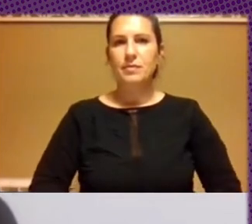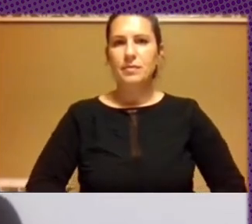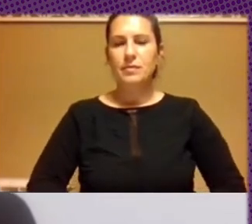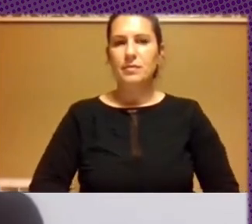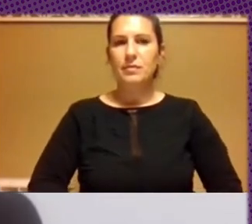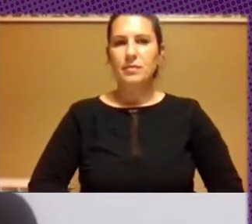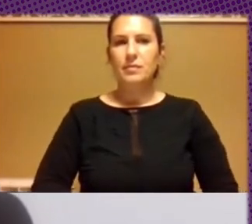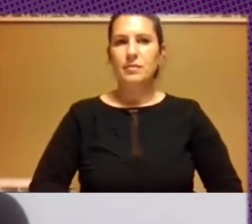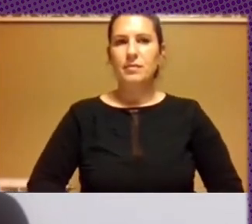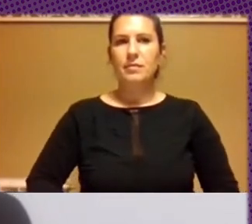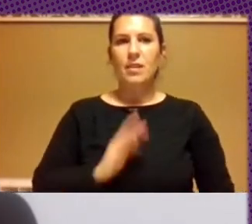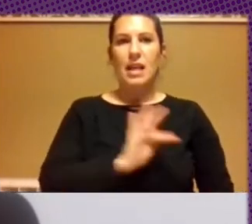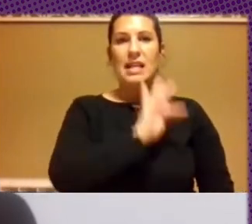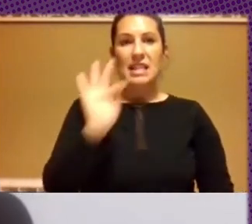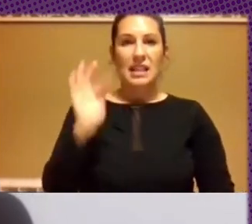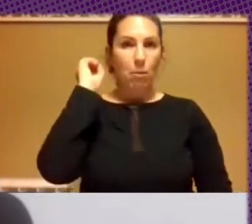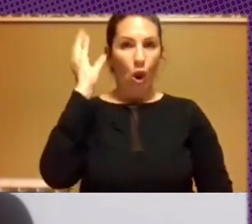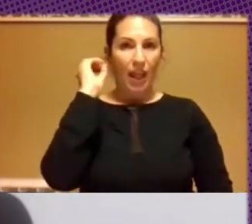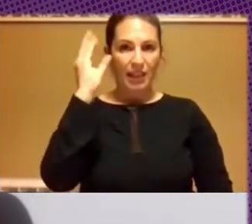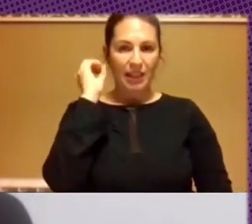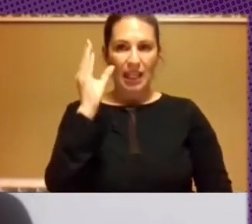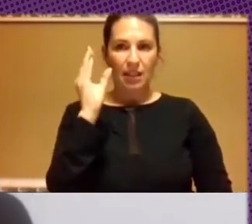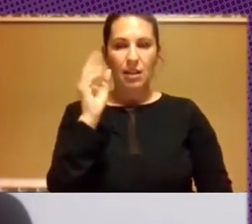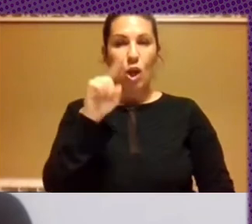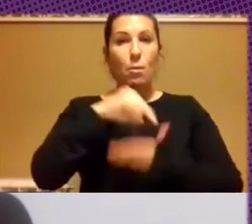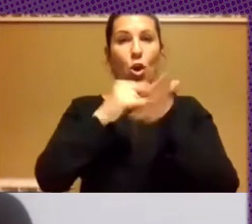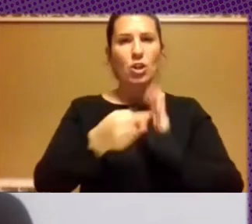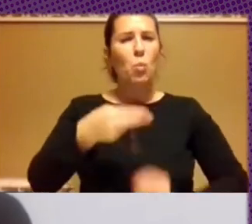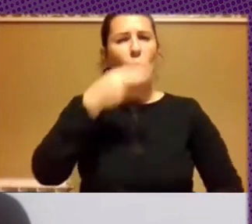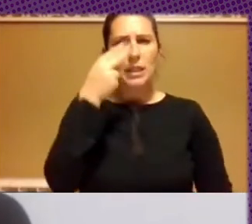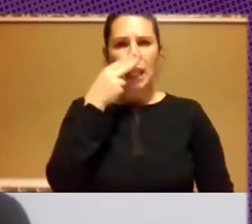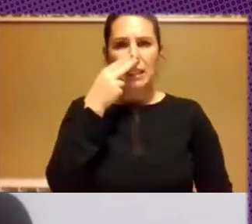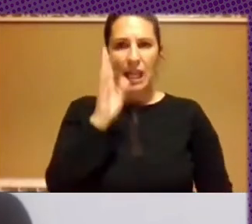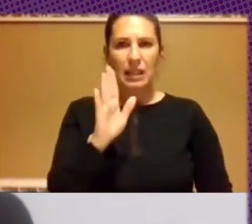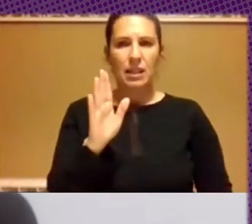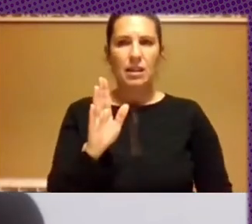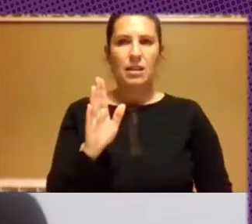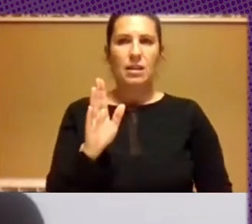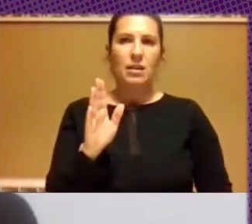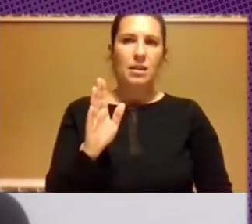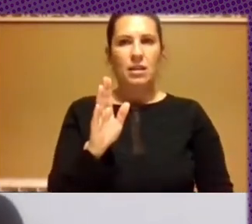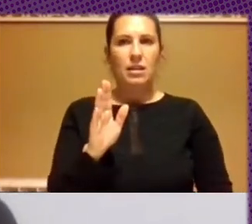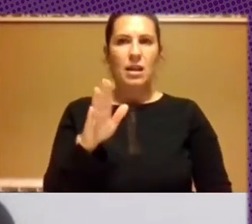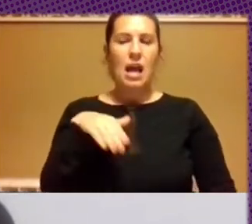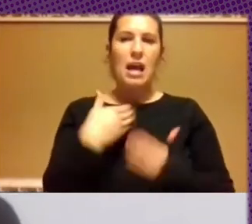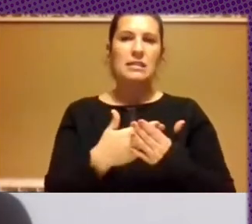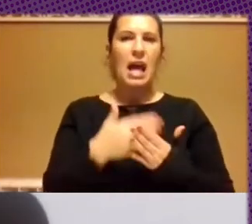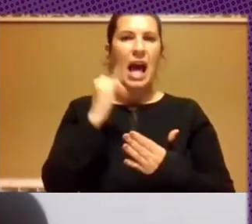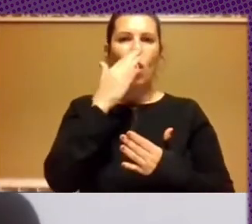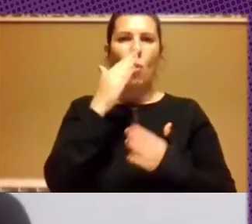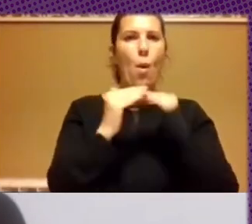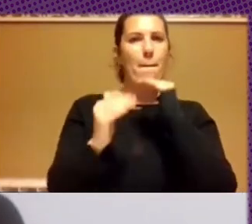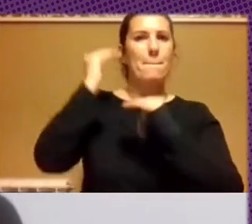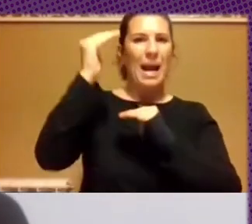bueno, me parece muy muy interesante el proyecto porque hay un poco, no sé si de tabú, incluso un metadebate. Si bien